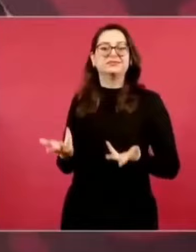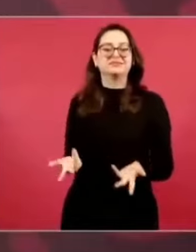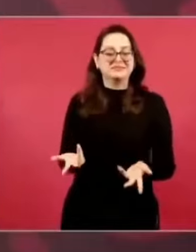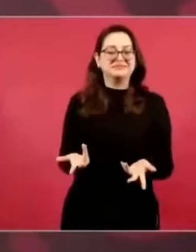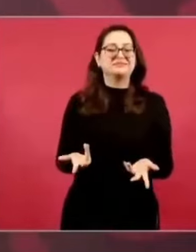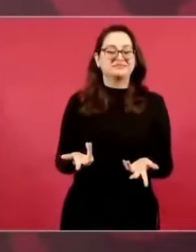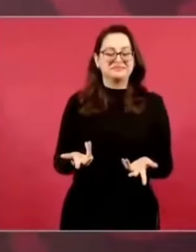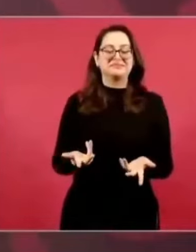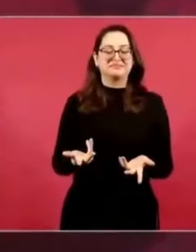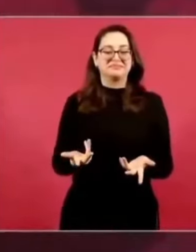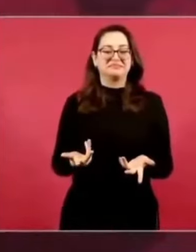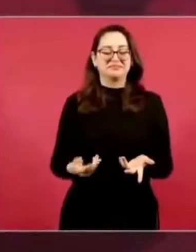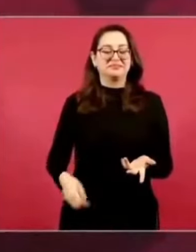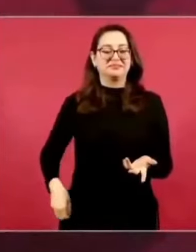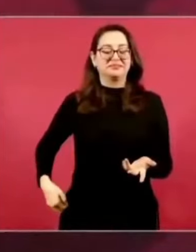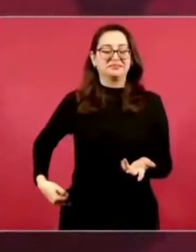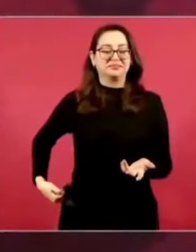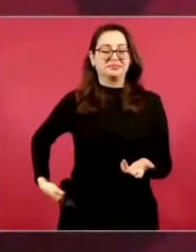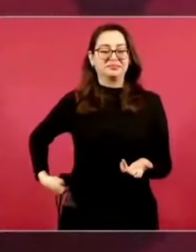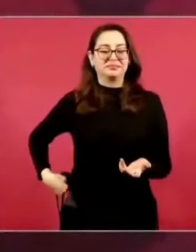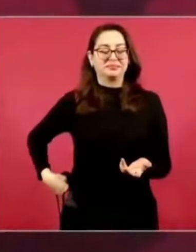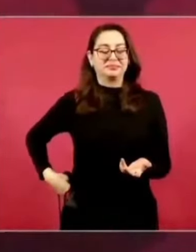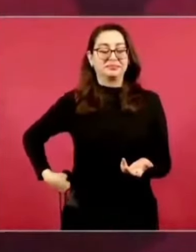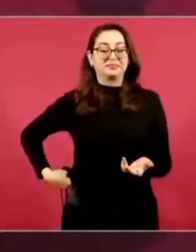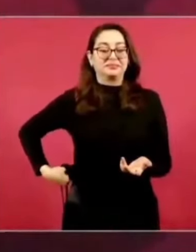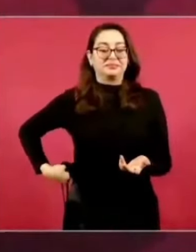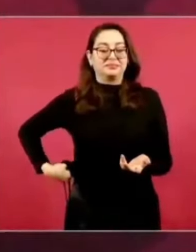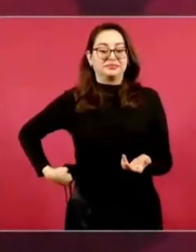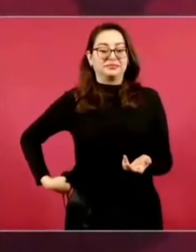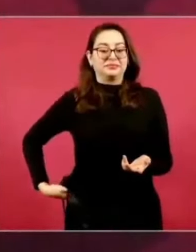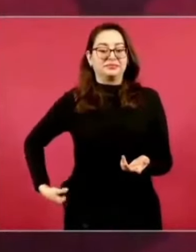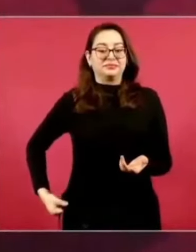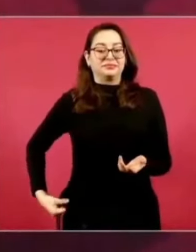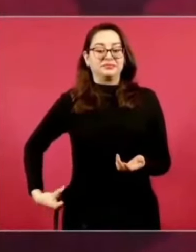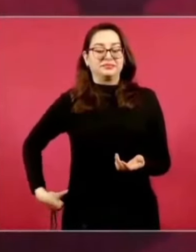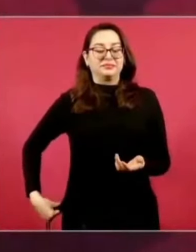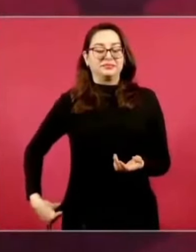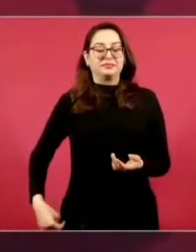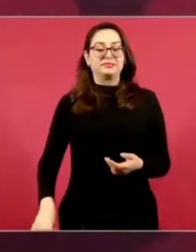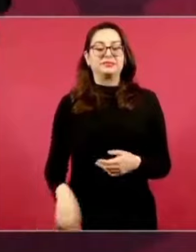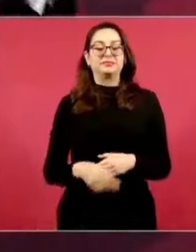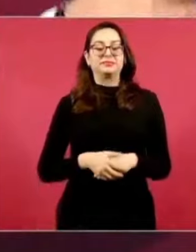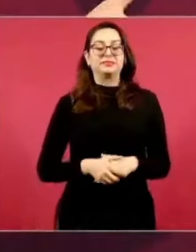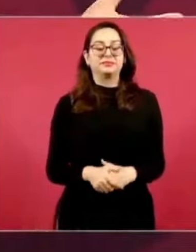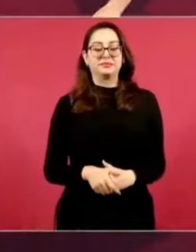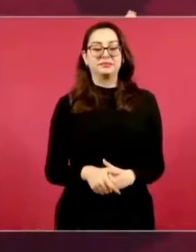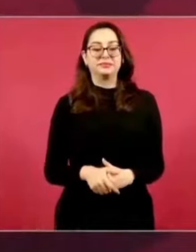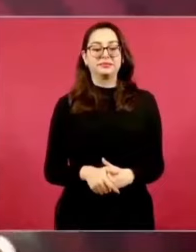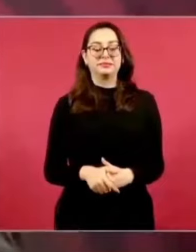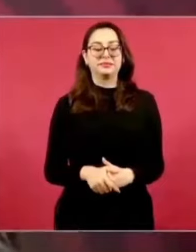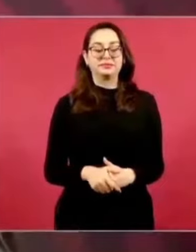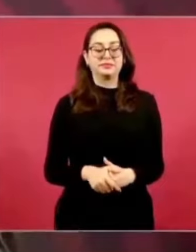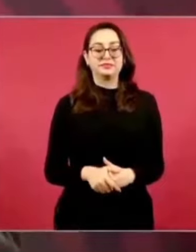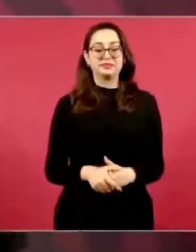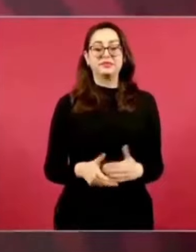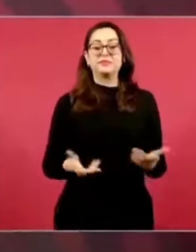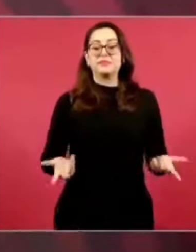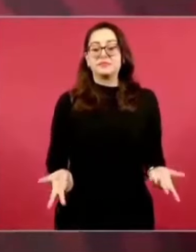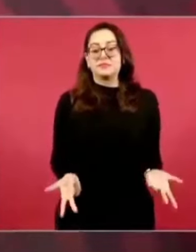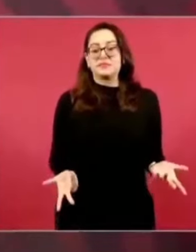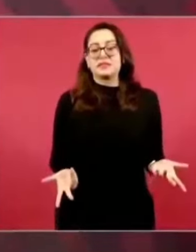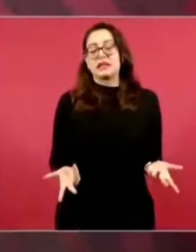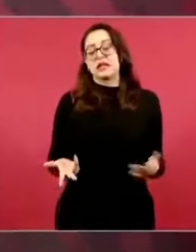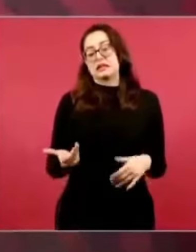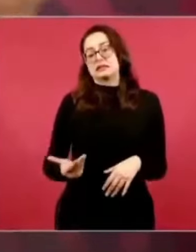había el deterioro de los tiempos de la corrupción,